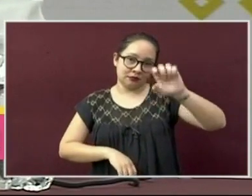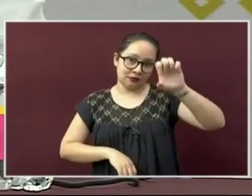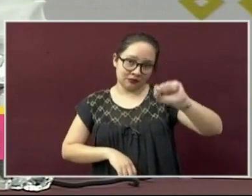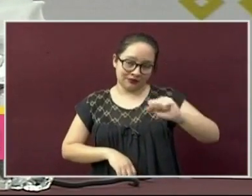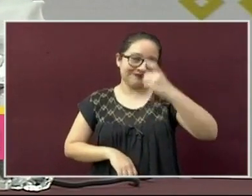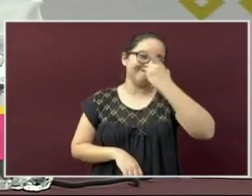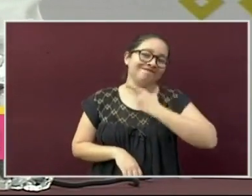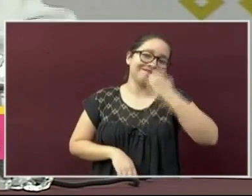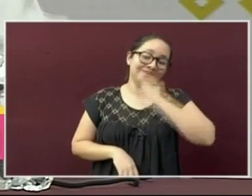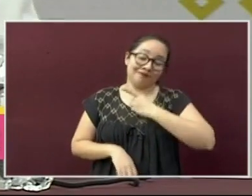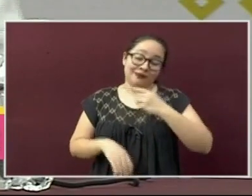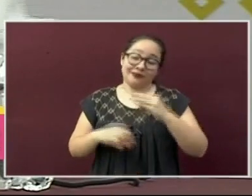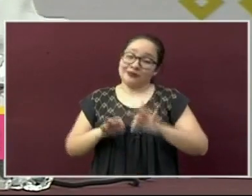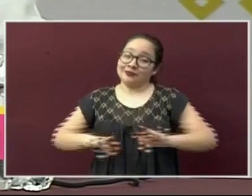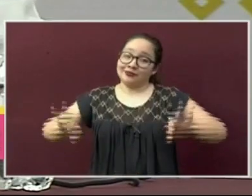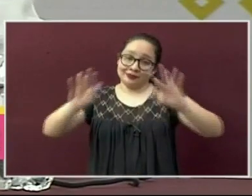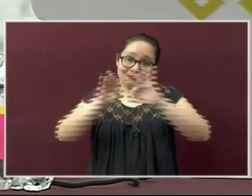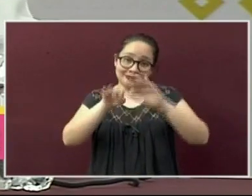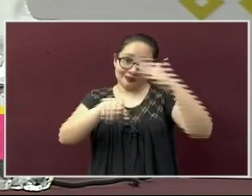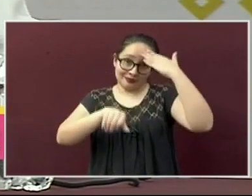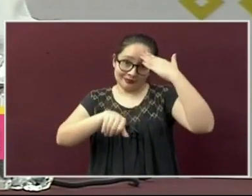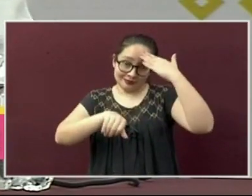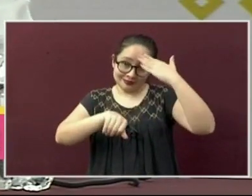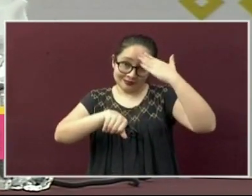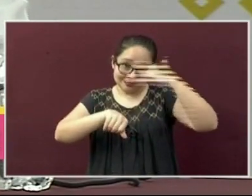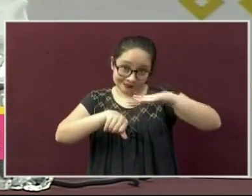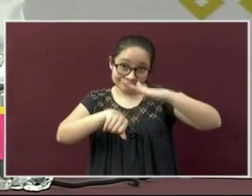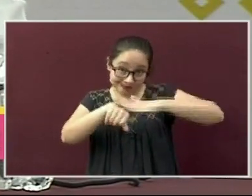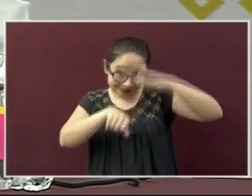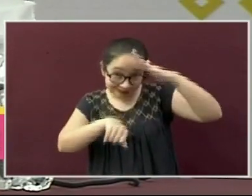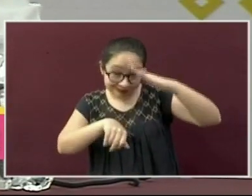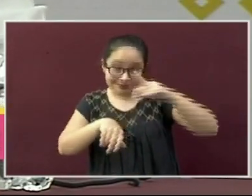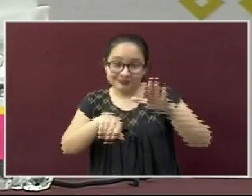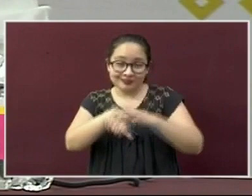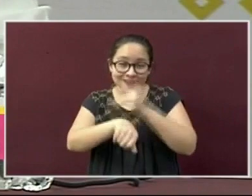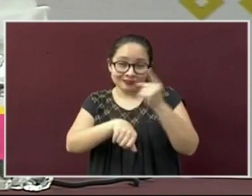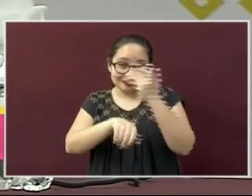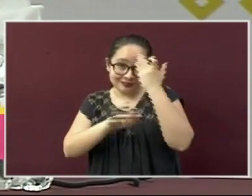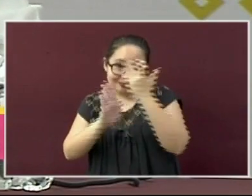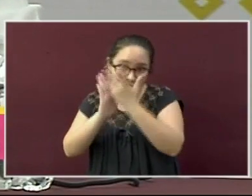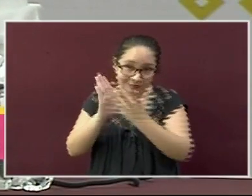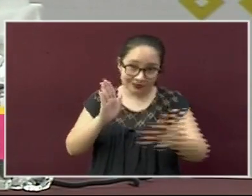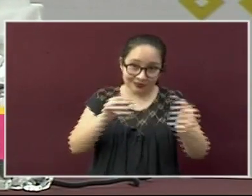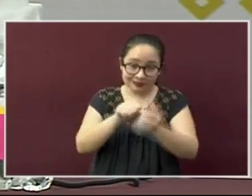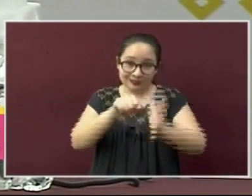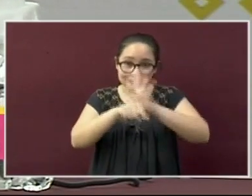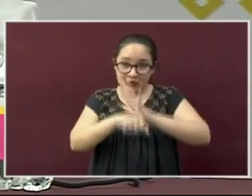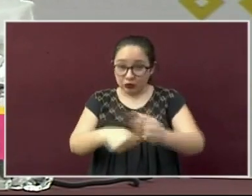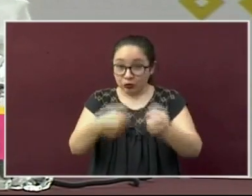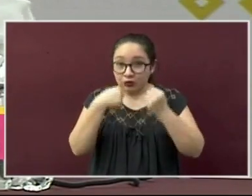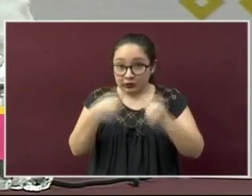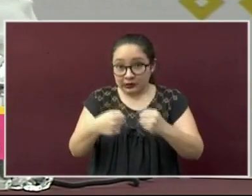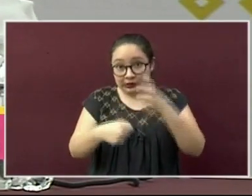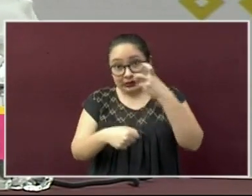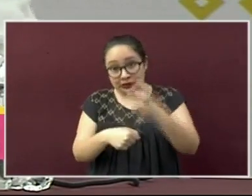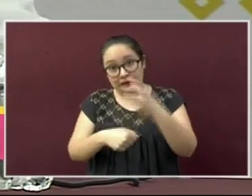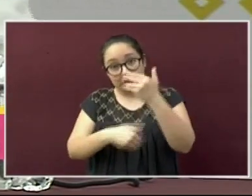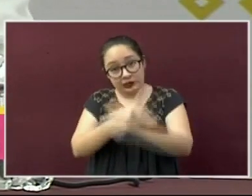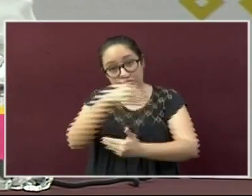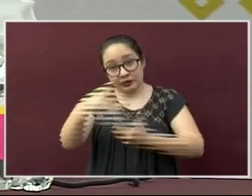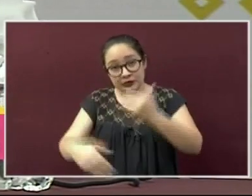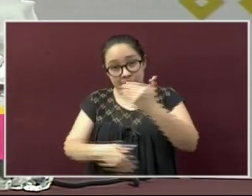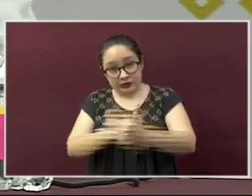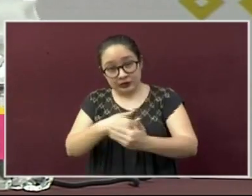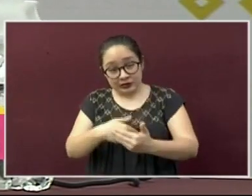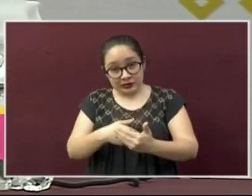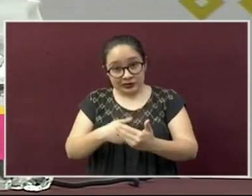ahora que precisamente estamos en medio de esta pandemia y que es una comorbilidad cuya enfermedad se complica aún